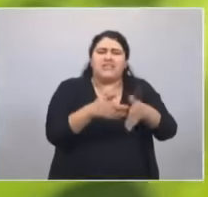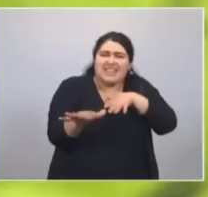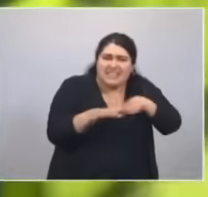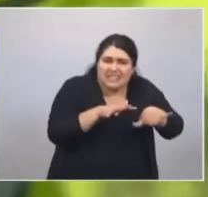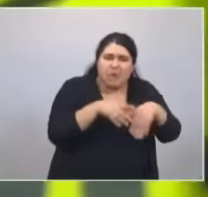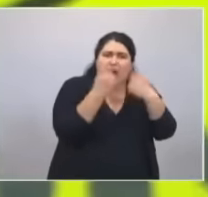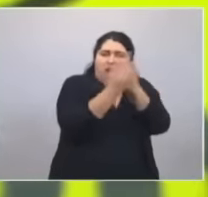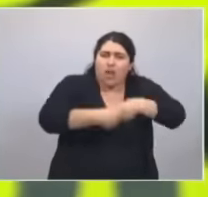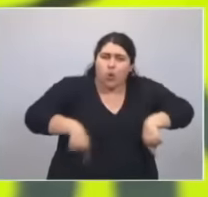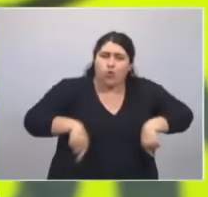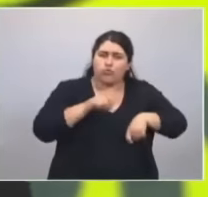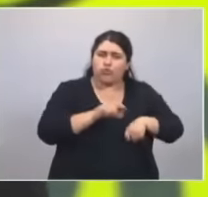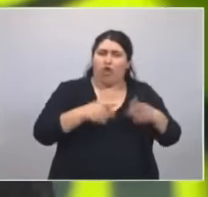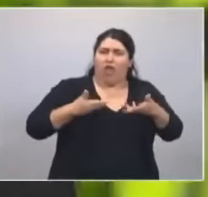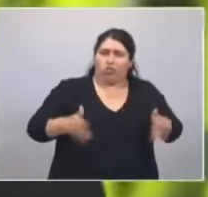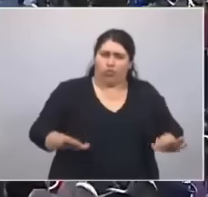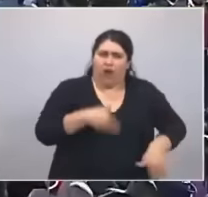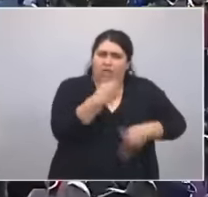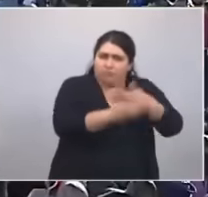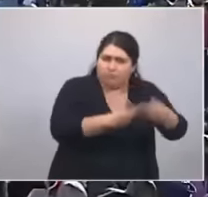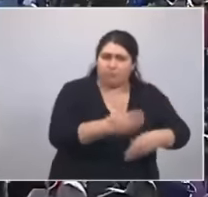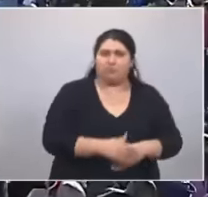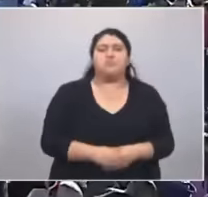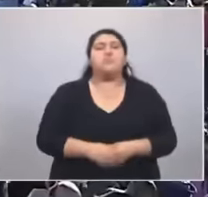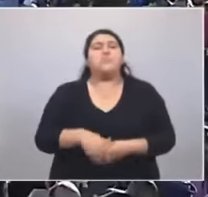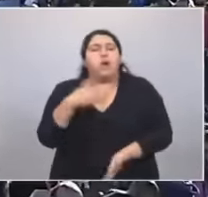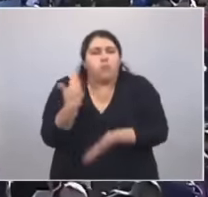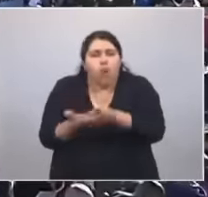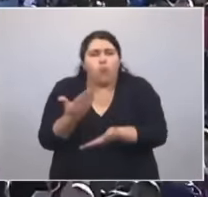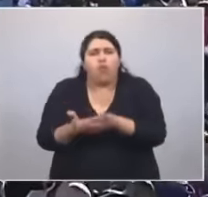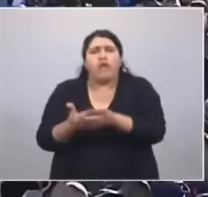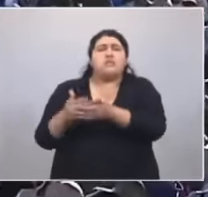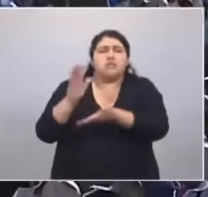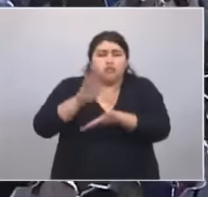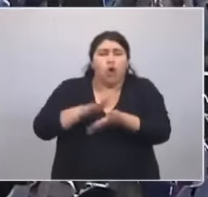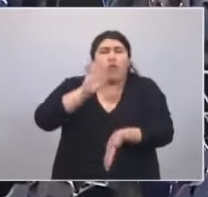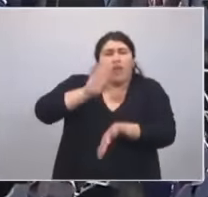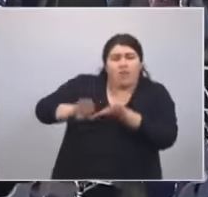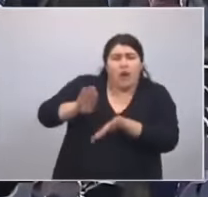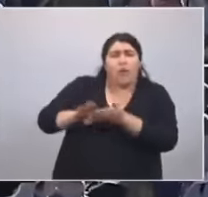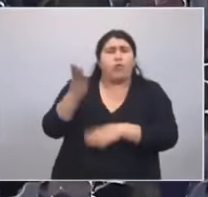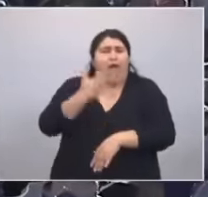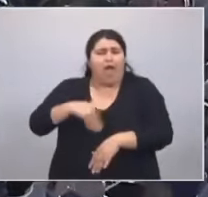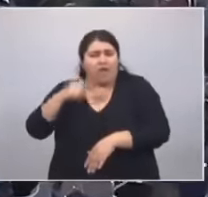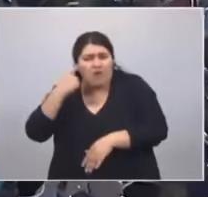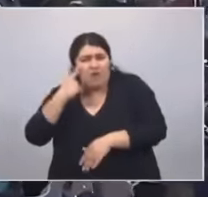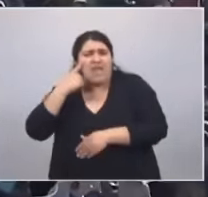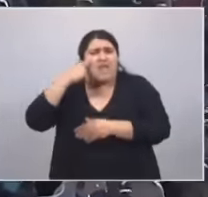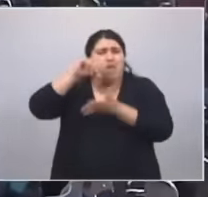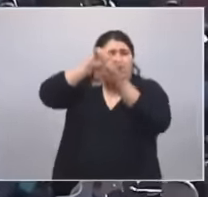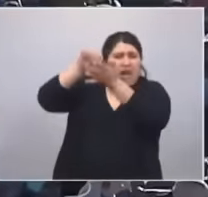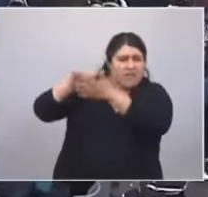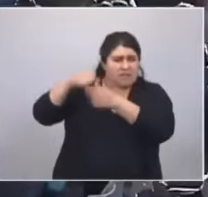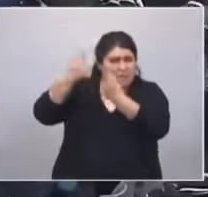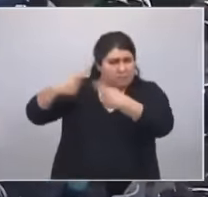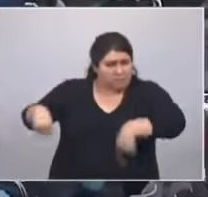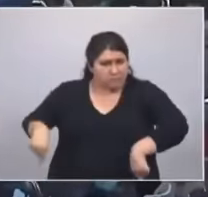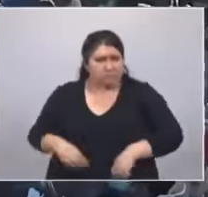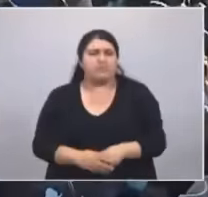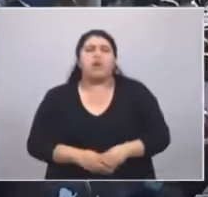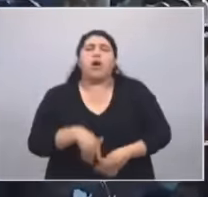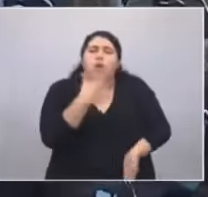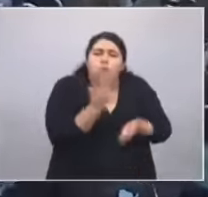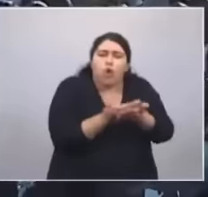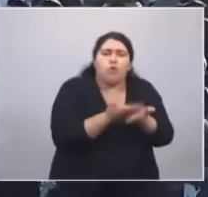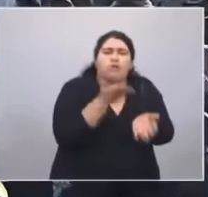nuestros recursos naturales, la política de discusión del endeudamiento externo argentino, la política de